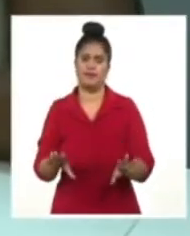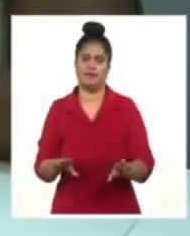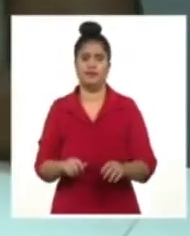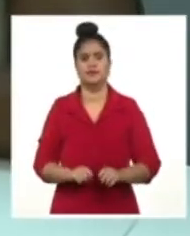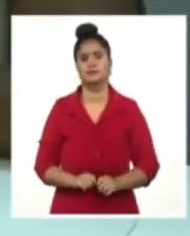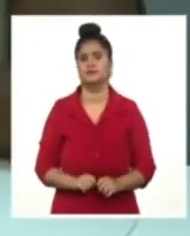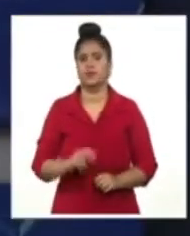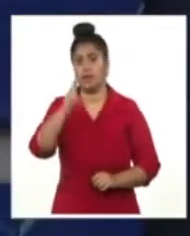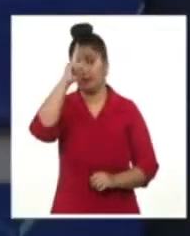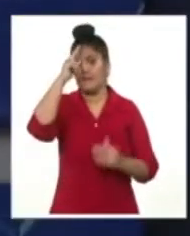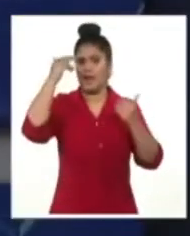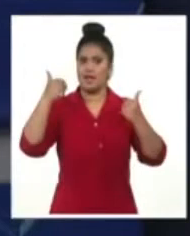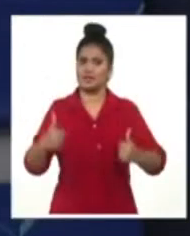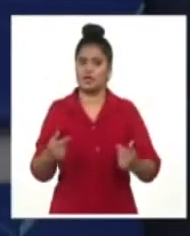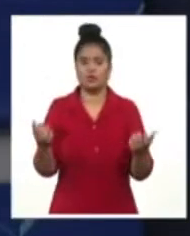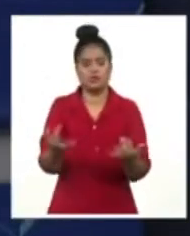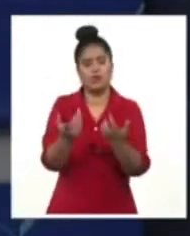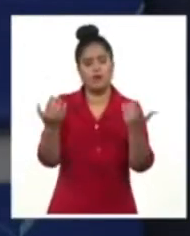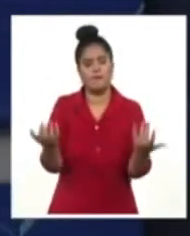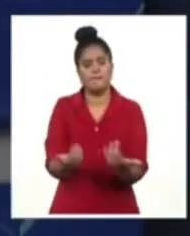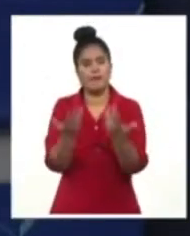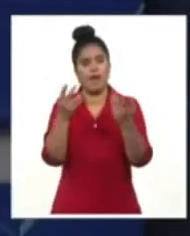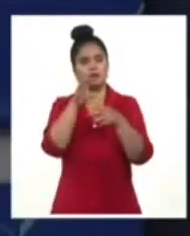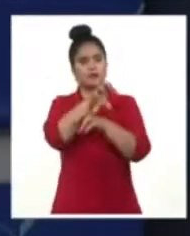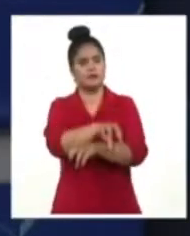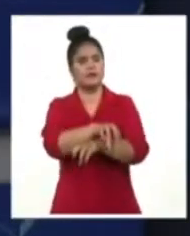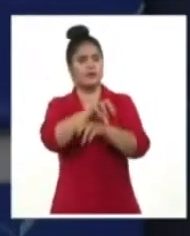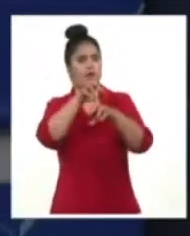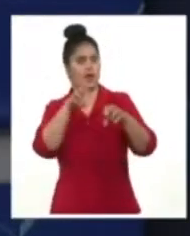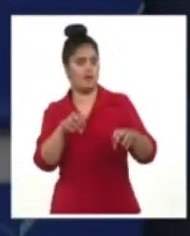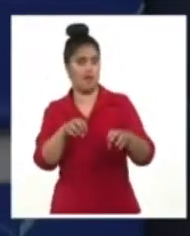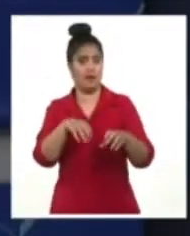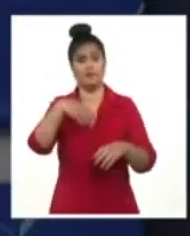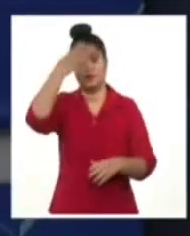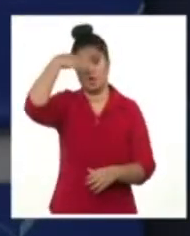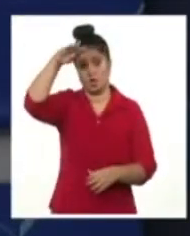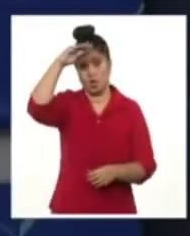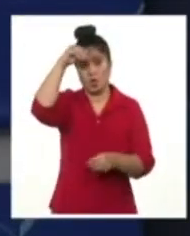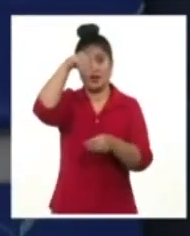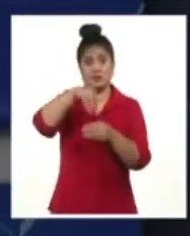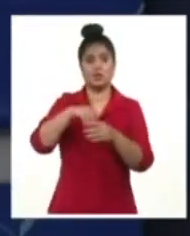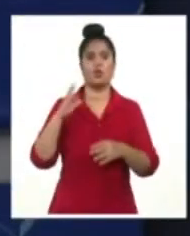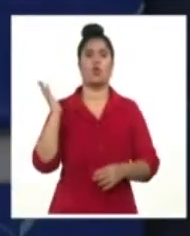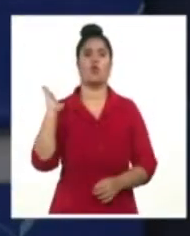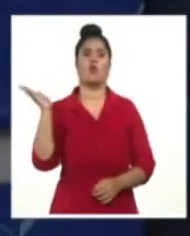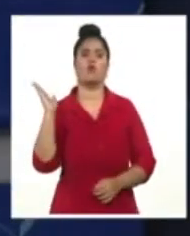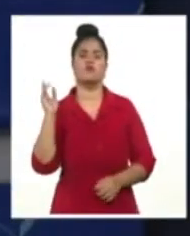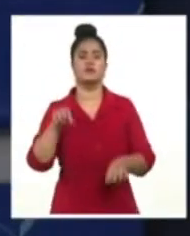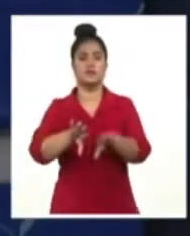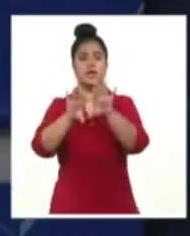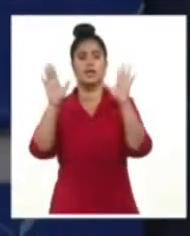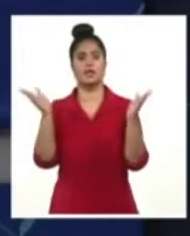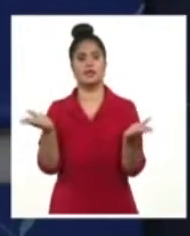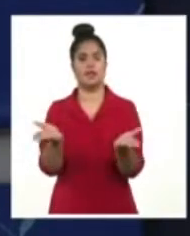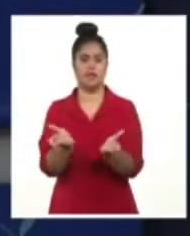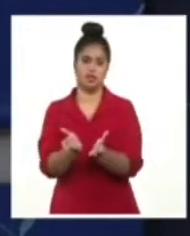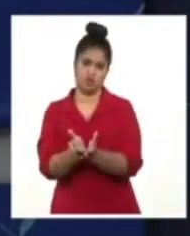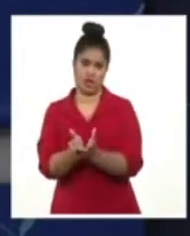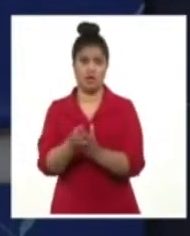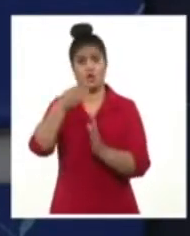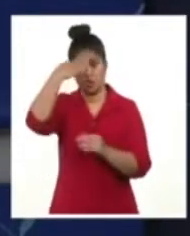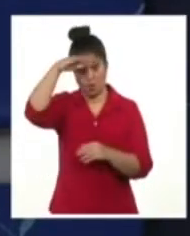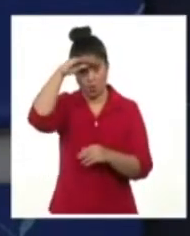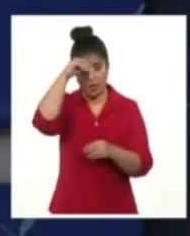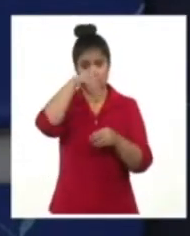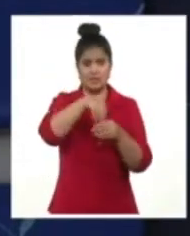Estos resultados permitieron la inclusión de la mayor de las antillas en la conferencia internacional Estocolmo más 50 a